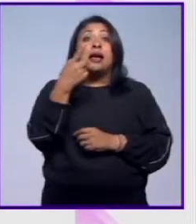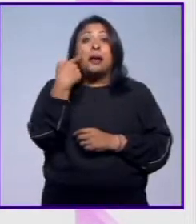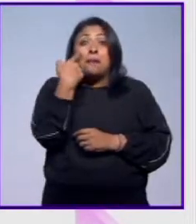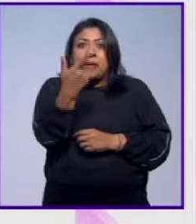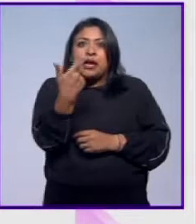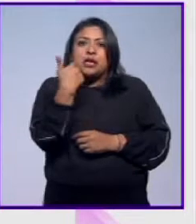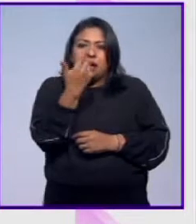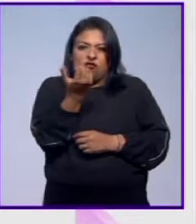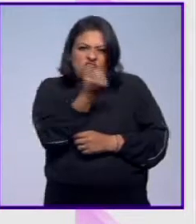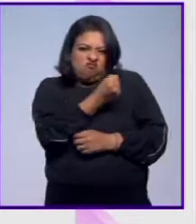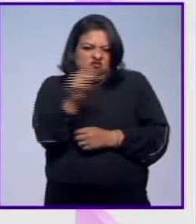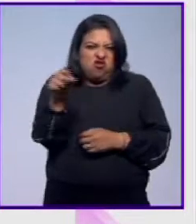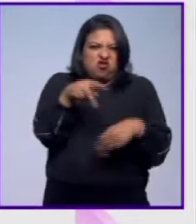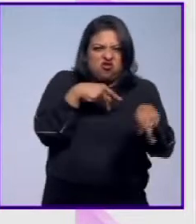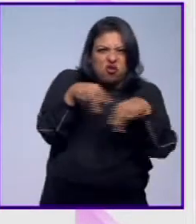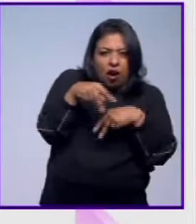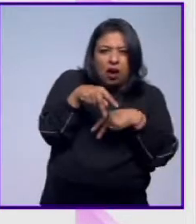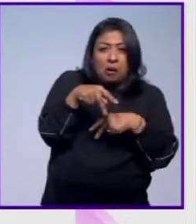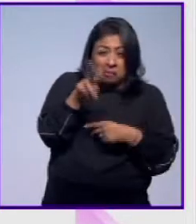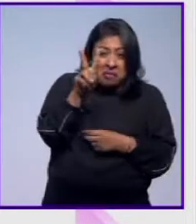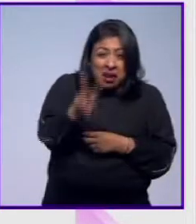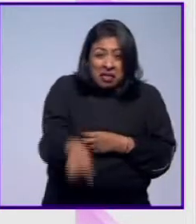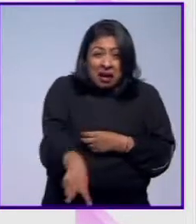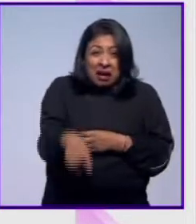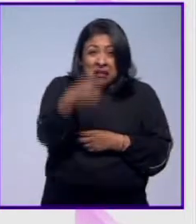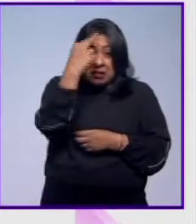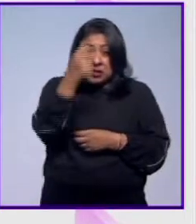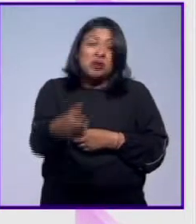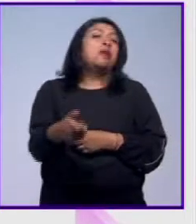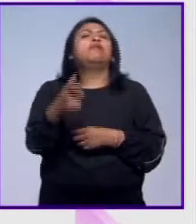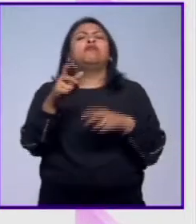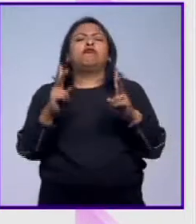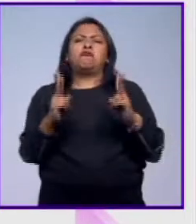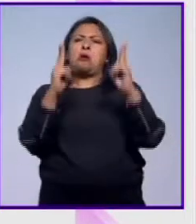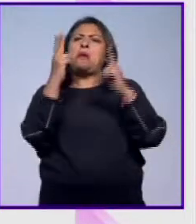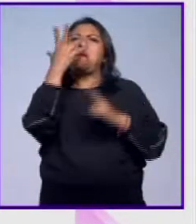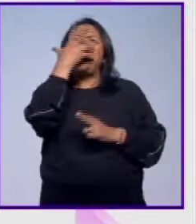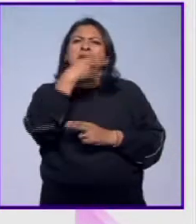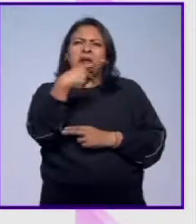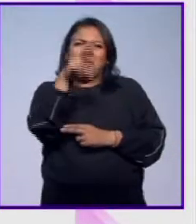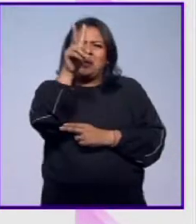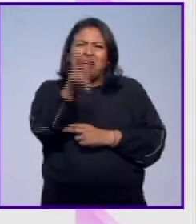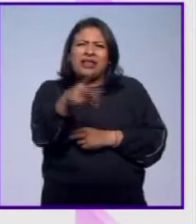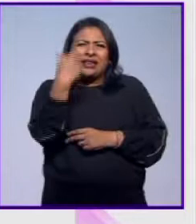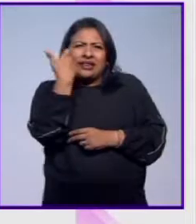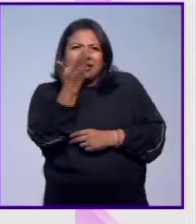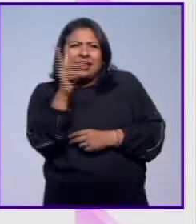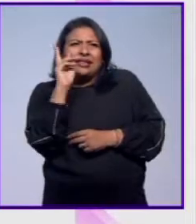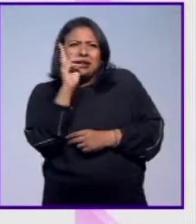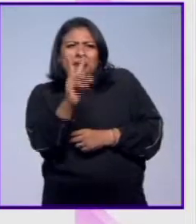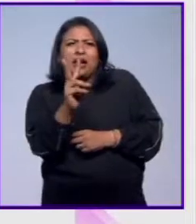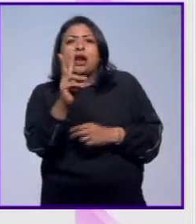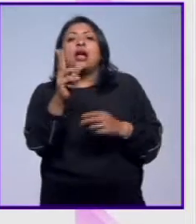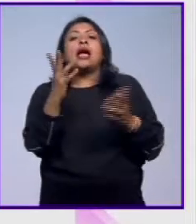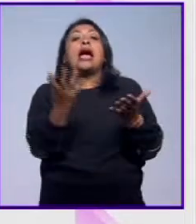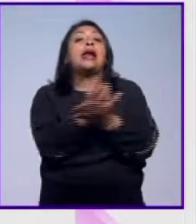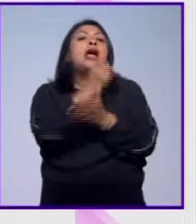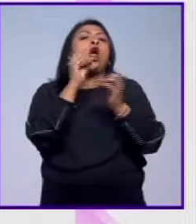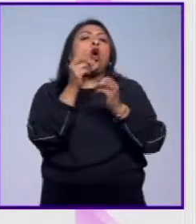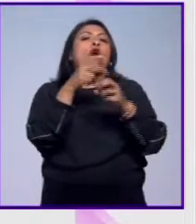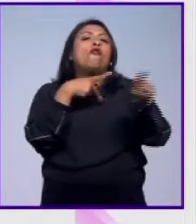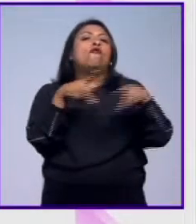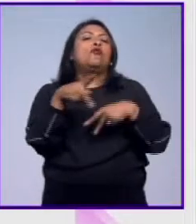buen partido. ¿Será cierto eso? La frase es bella, pero ¿será cierto que lo que quieres ver o lo que quieres ver es ganar a tu equipo?